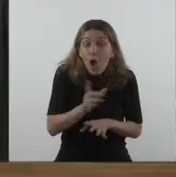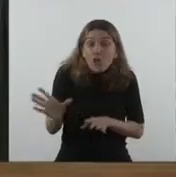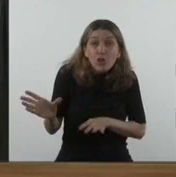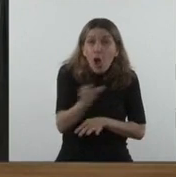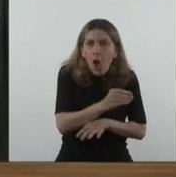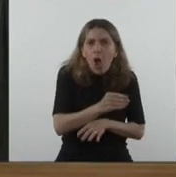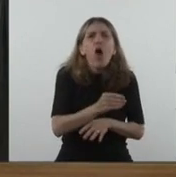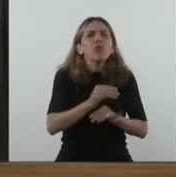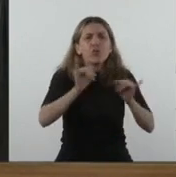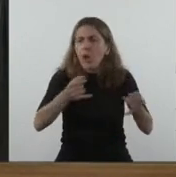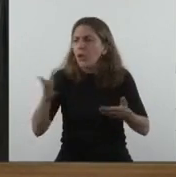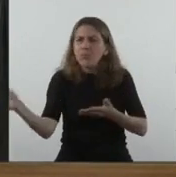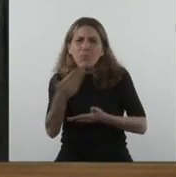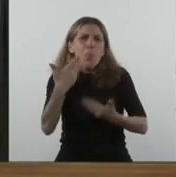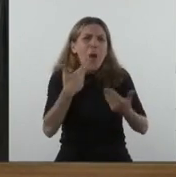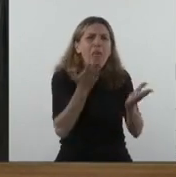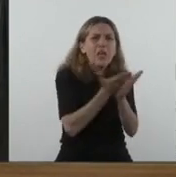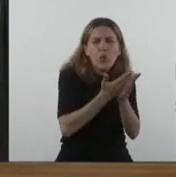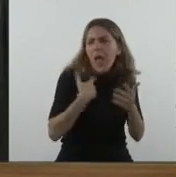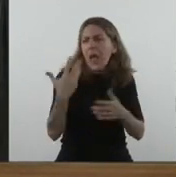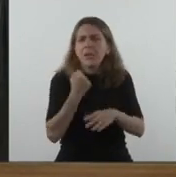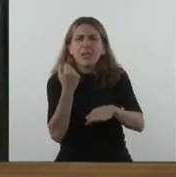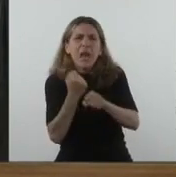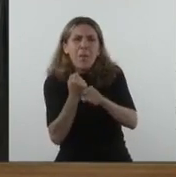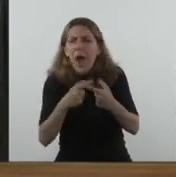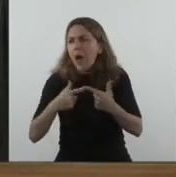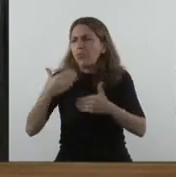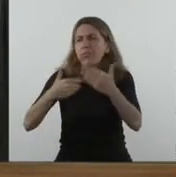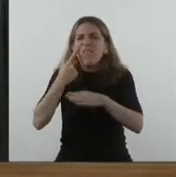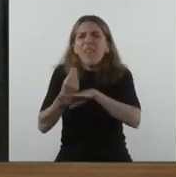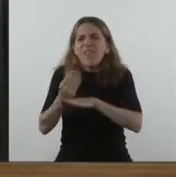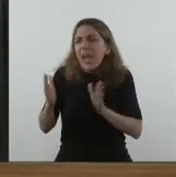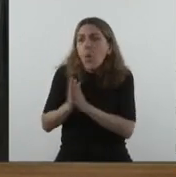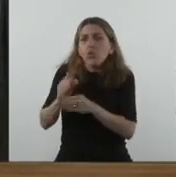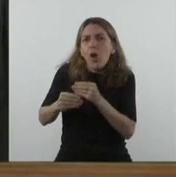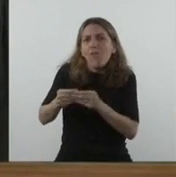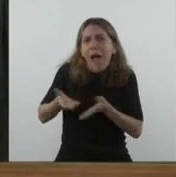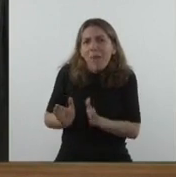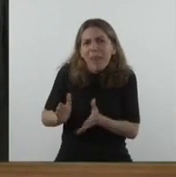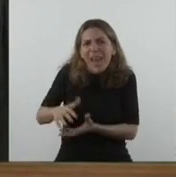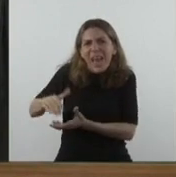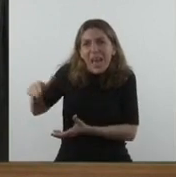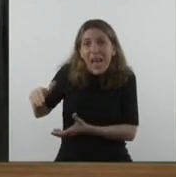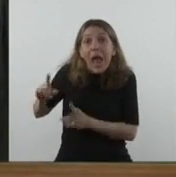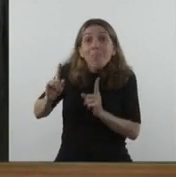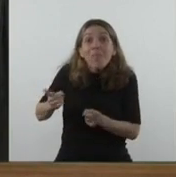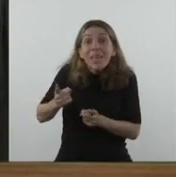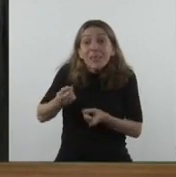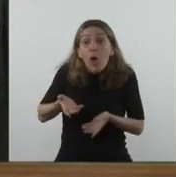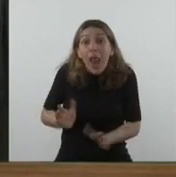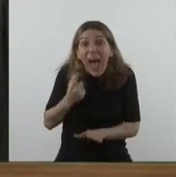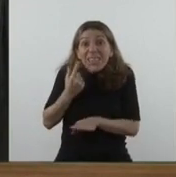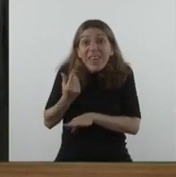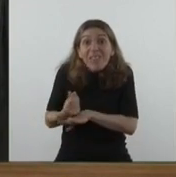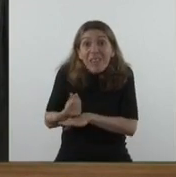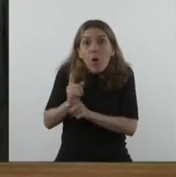pueda estudiar, encontrar trabajo, desarrollarse, vivir con su familia, ser feliz y morirse en el mismo lugar donde fue feliz